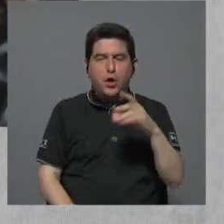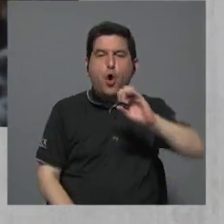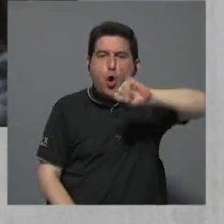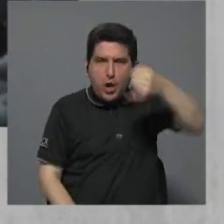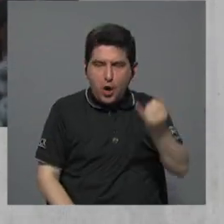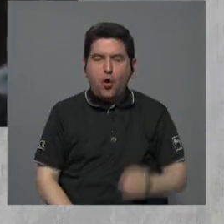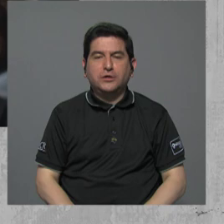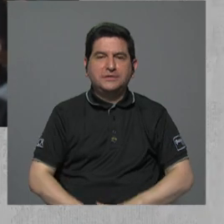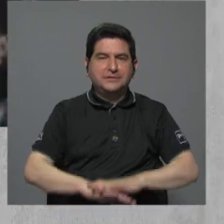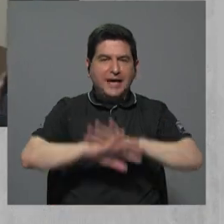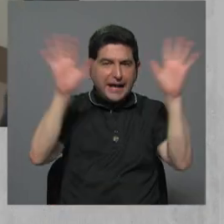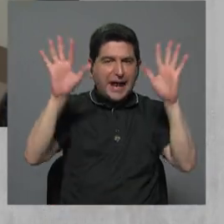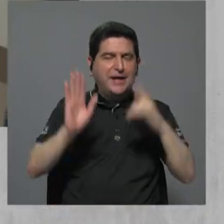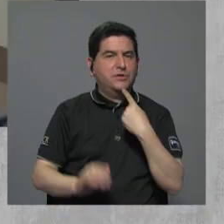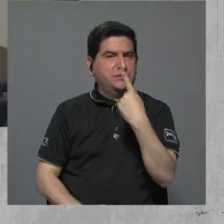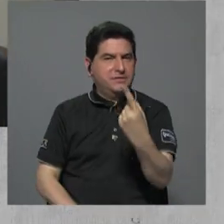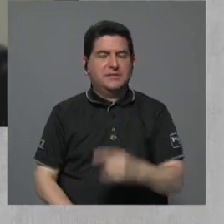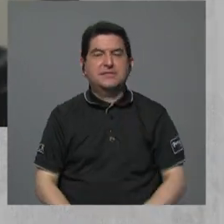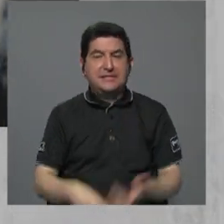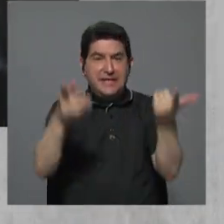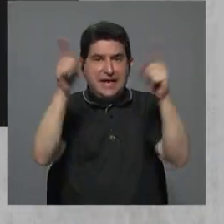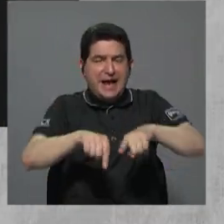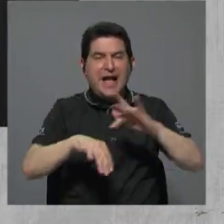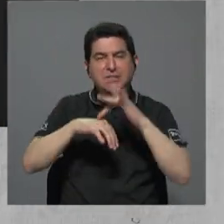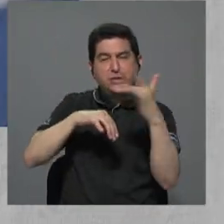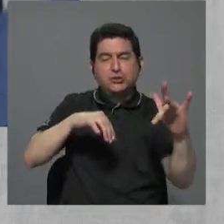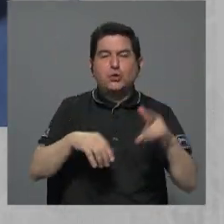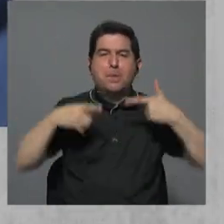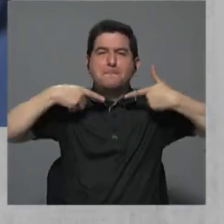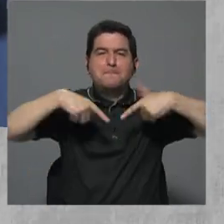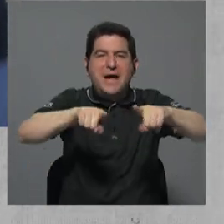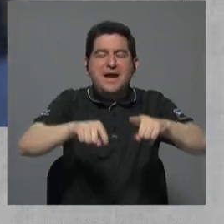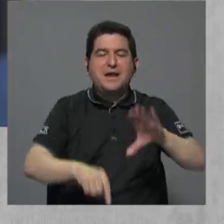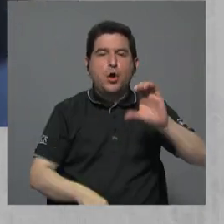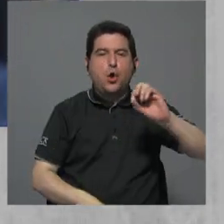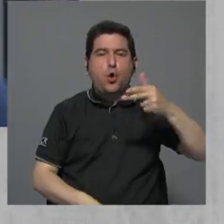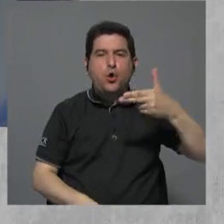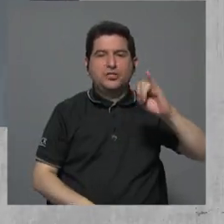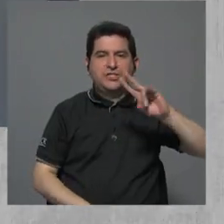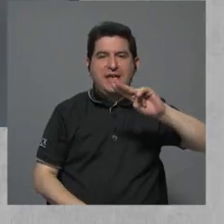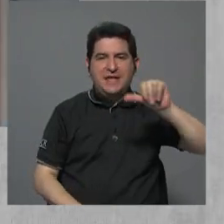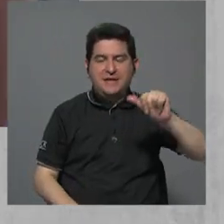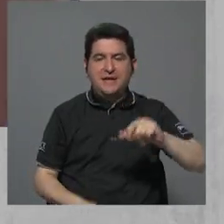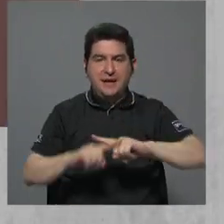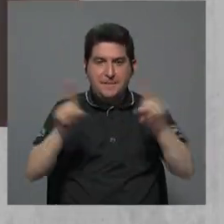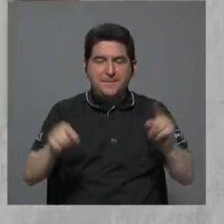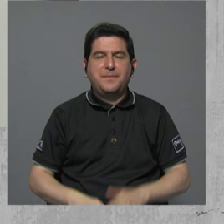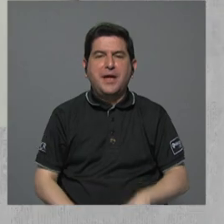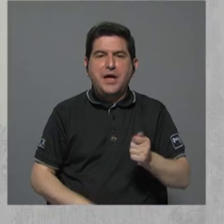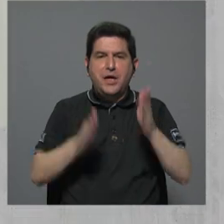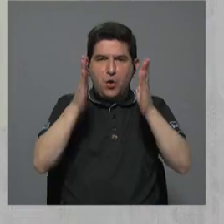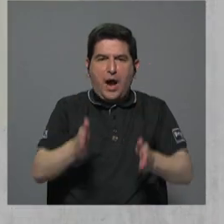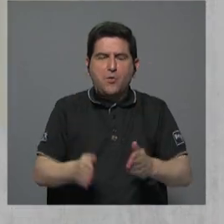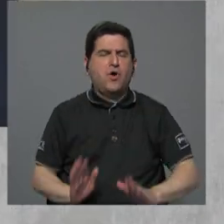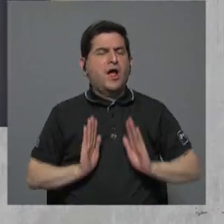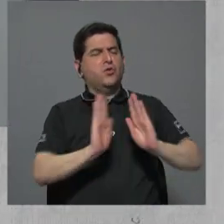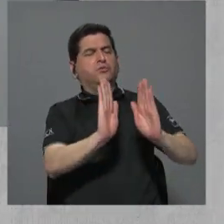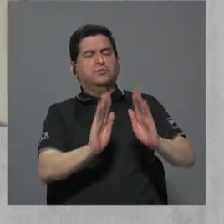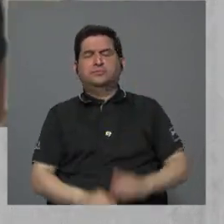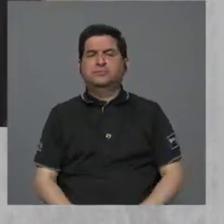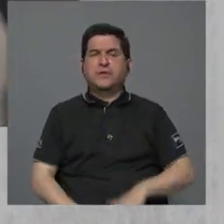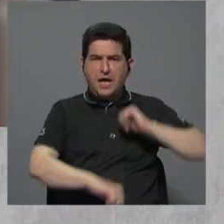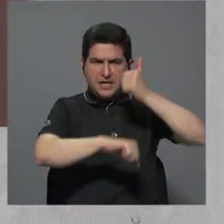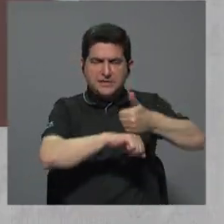OIJ son claros y contundentes en que el caso Diamante es paralelo al caso Cochinilla. Sin embargo, el abogado de Cerda lo rechaza. Incluso